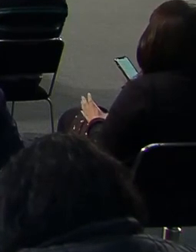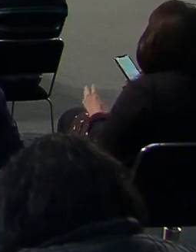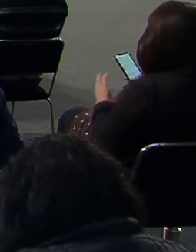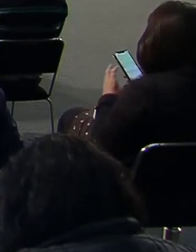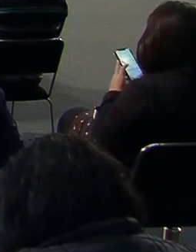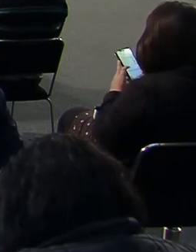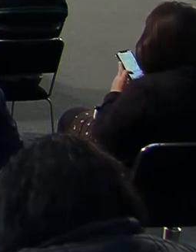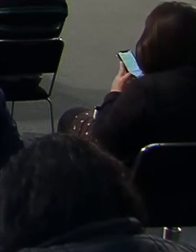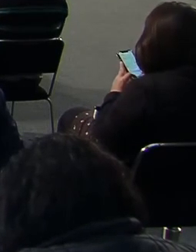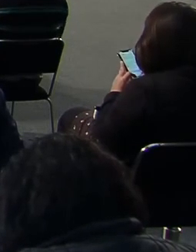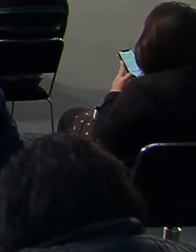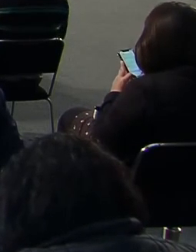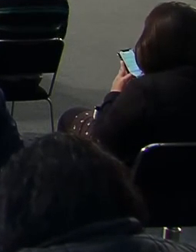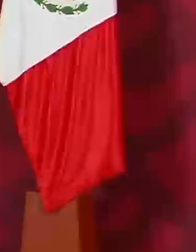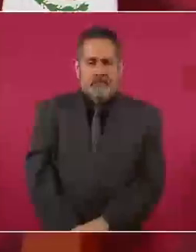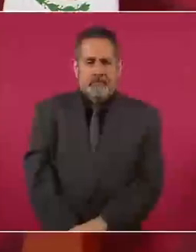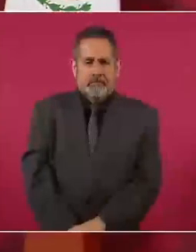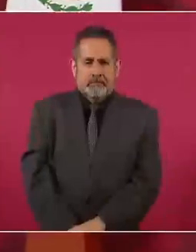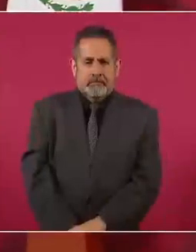Muy cierto.